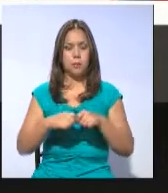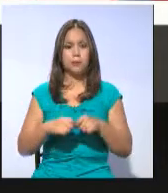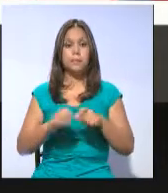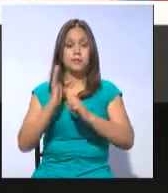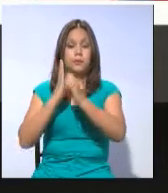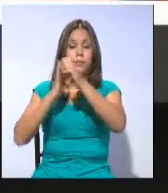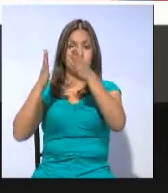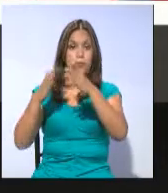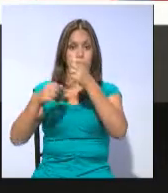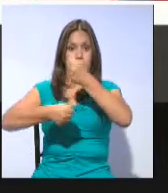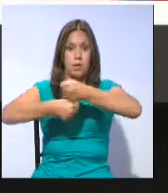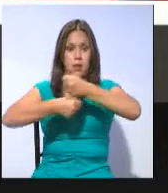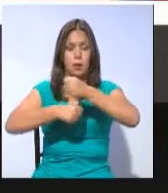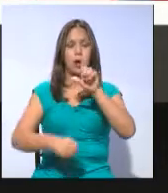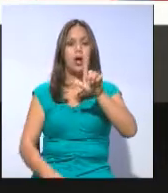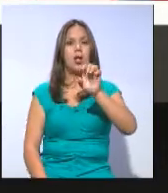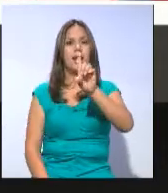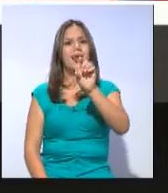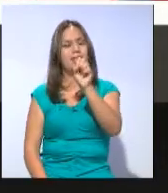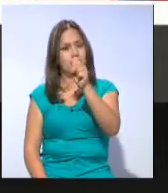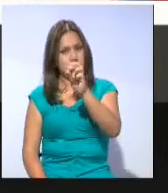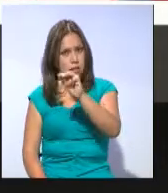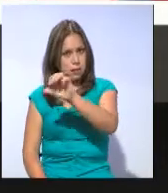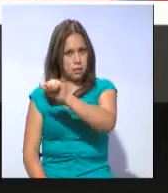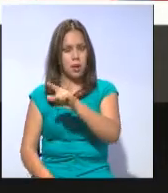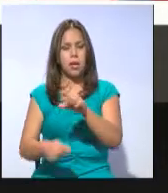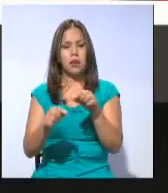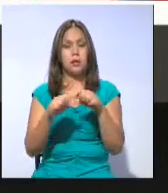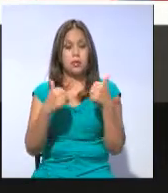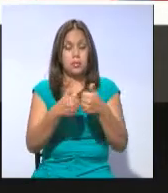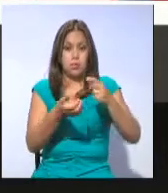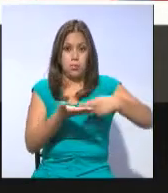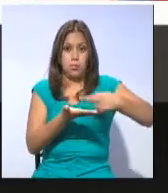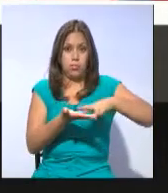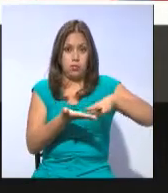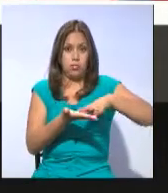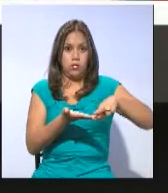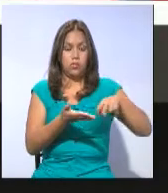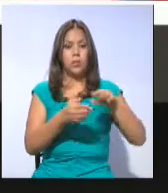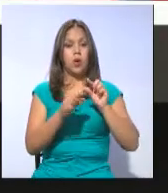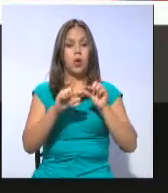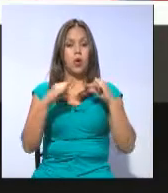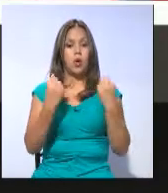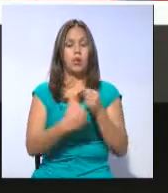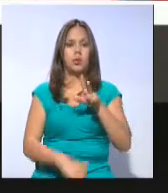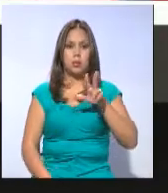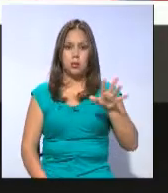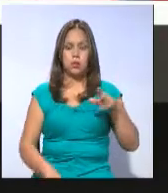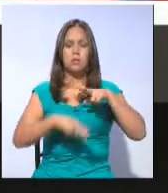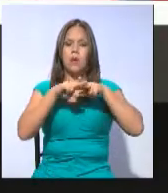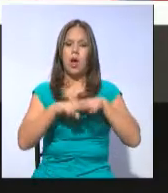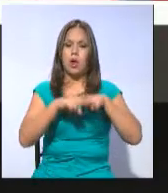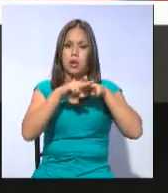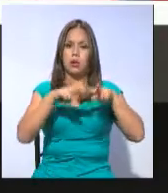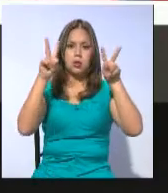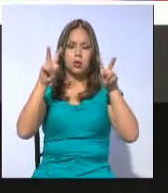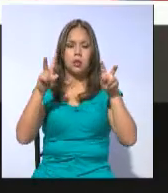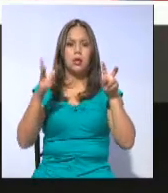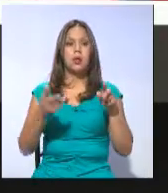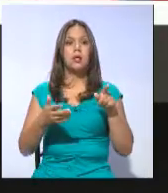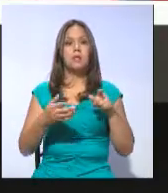ministro de Trabajo, Raúl Edesma, que mantuvo una reunión con el bloque de asambleístas de Alianza País, explicó que se analizan los mecanismos para la